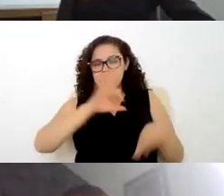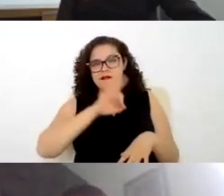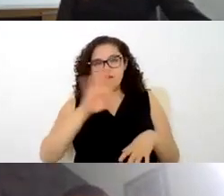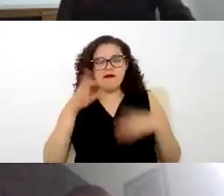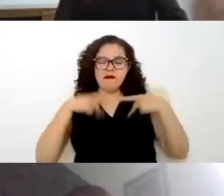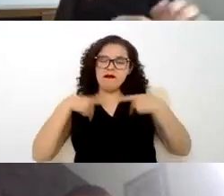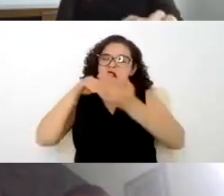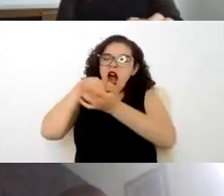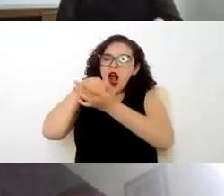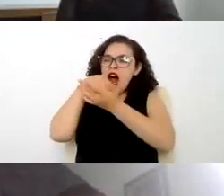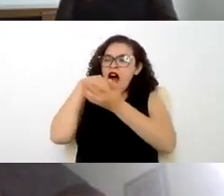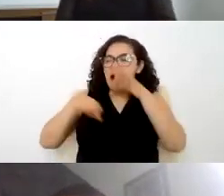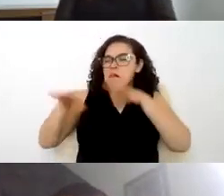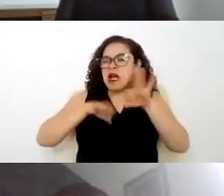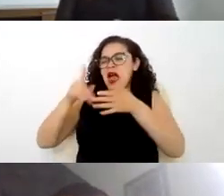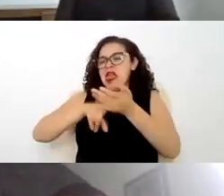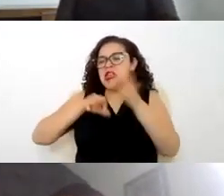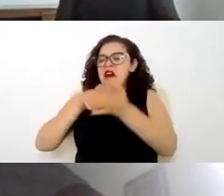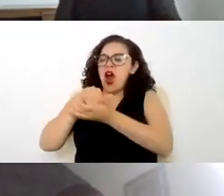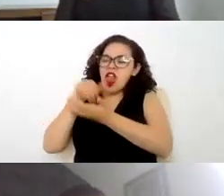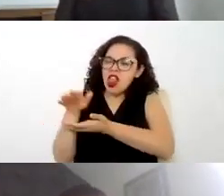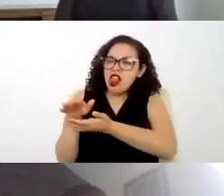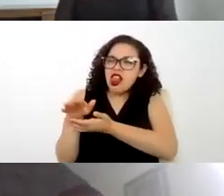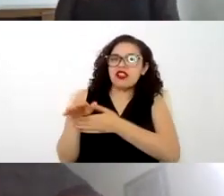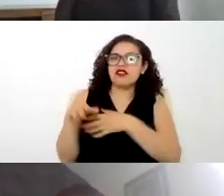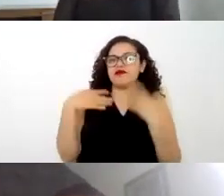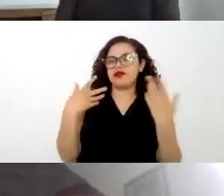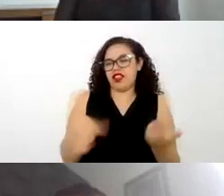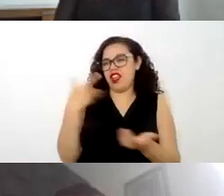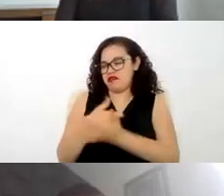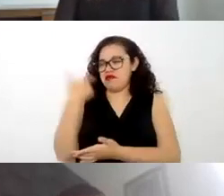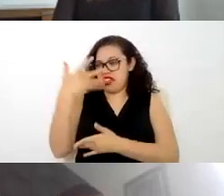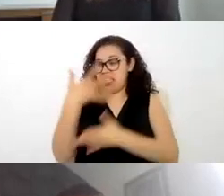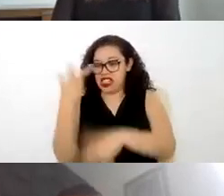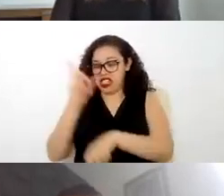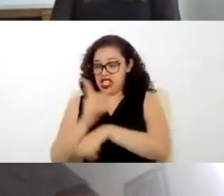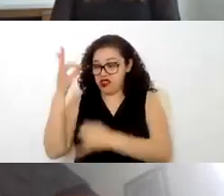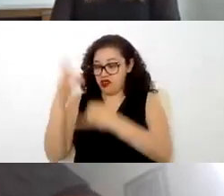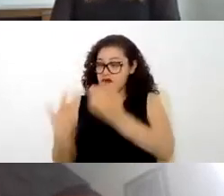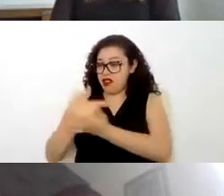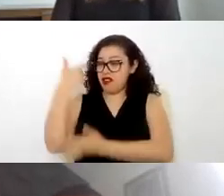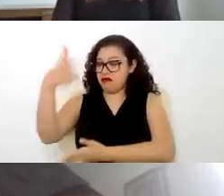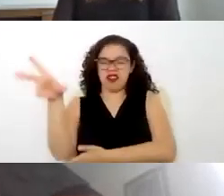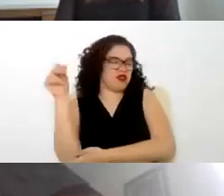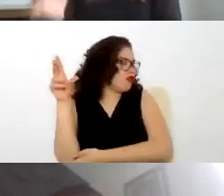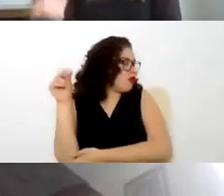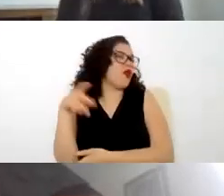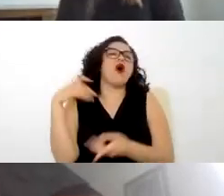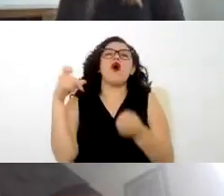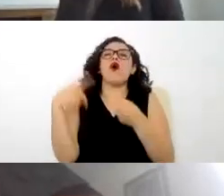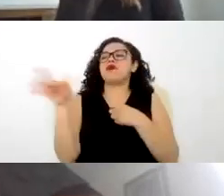a un empleado y no se le da la última quincena no se le pagan ciertos conceptos o no se le no se le